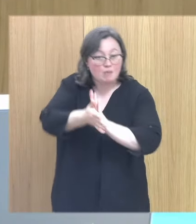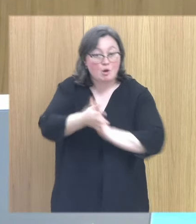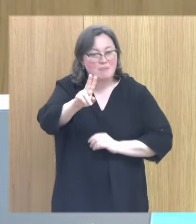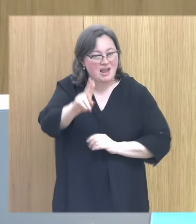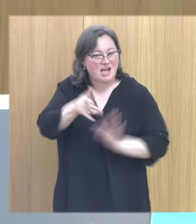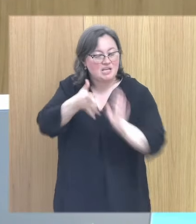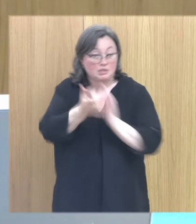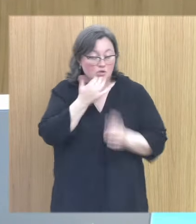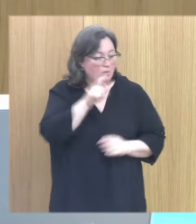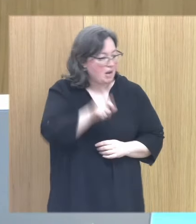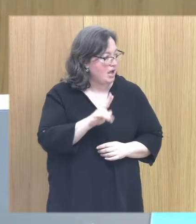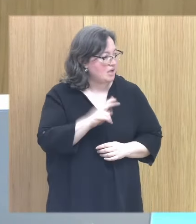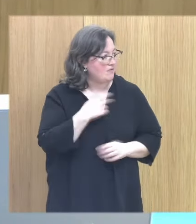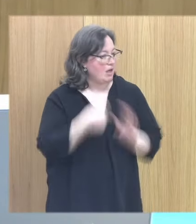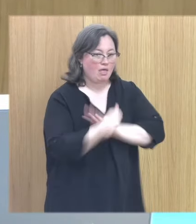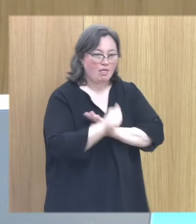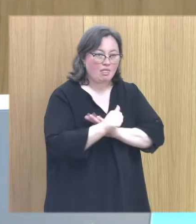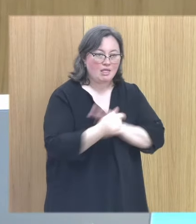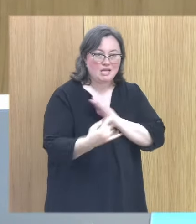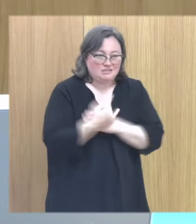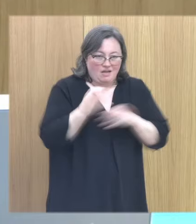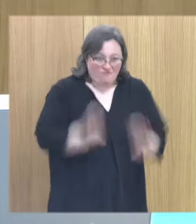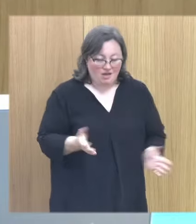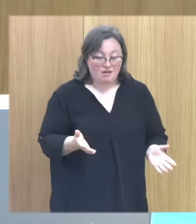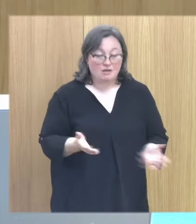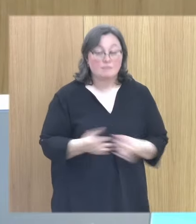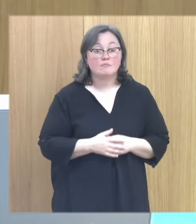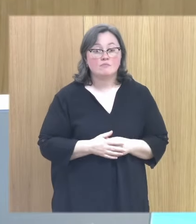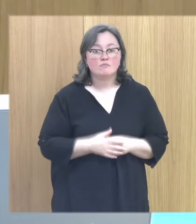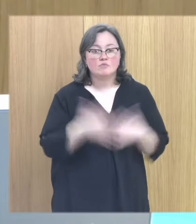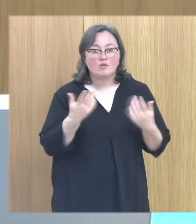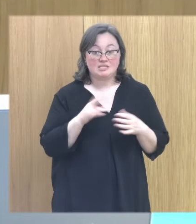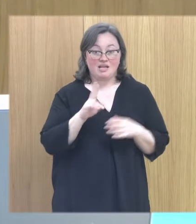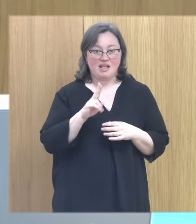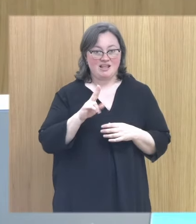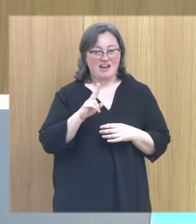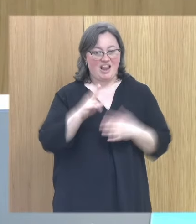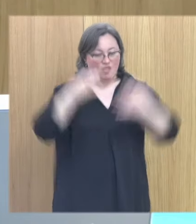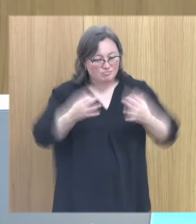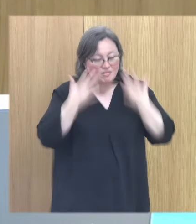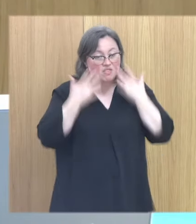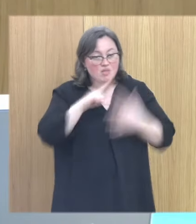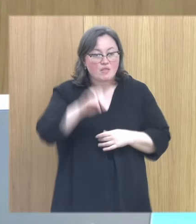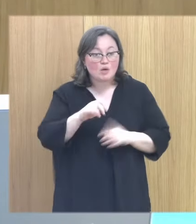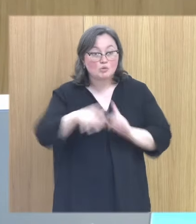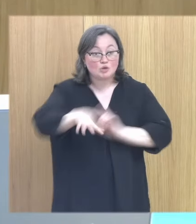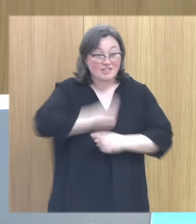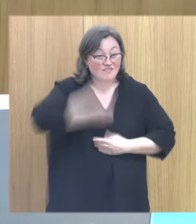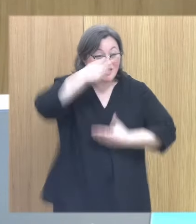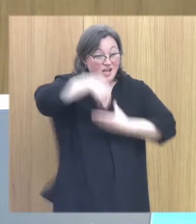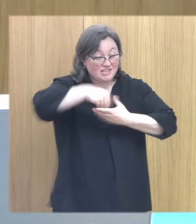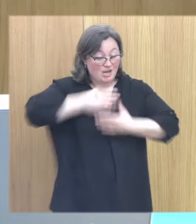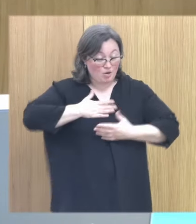pareja porque si no la pareja se siente timada y engañada entonces para poder tener relaciones auténticas cuando tienes en tu edificio una